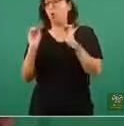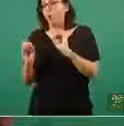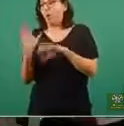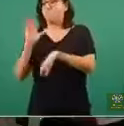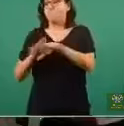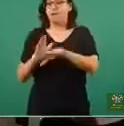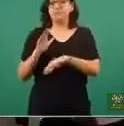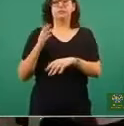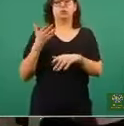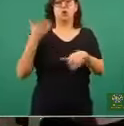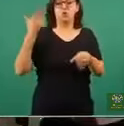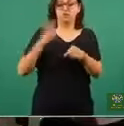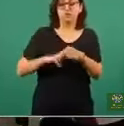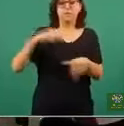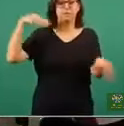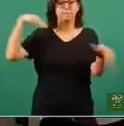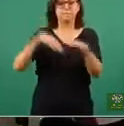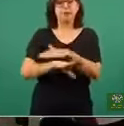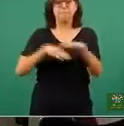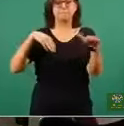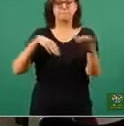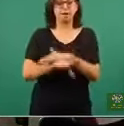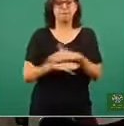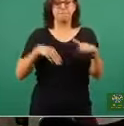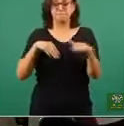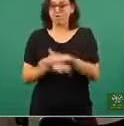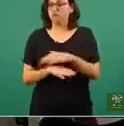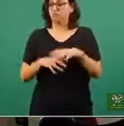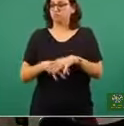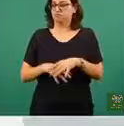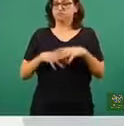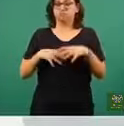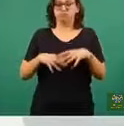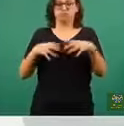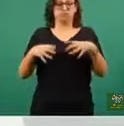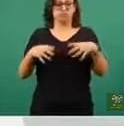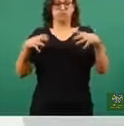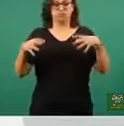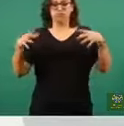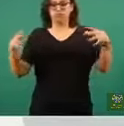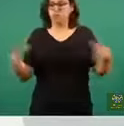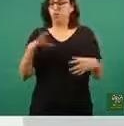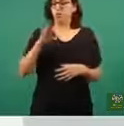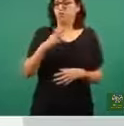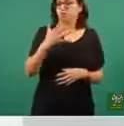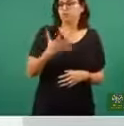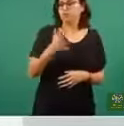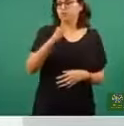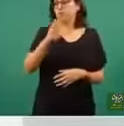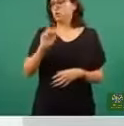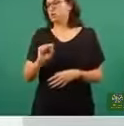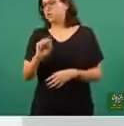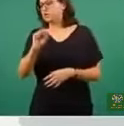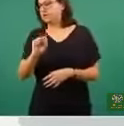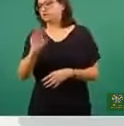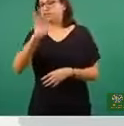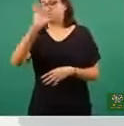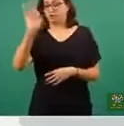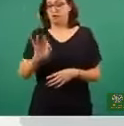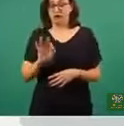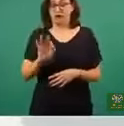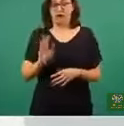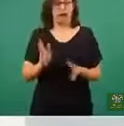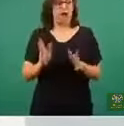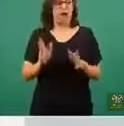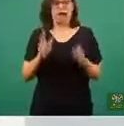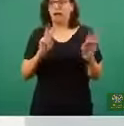o inclusive la ocupación hospitalaria empieza ya a incrementarse a un 45, 50, 60 por ciento,